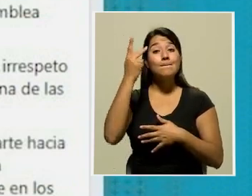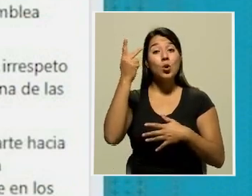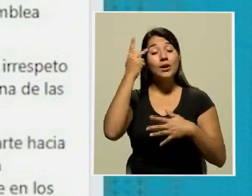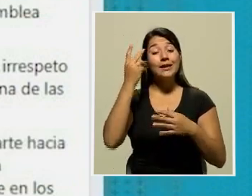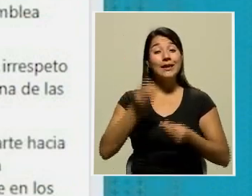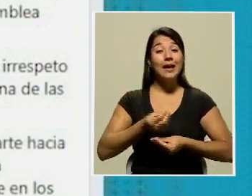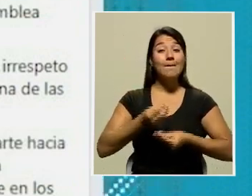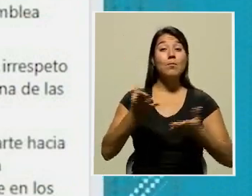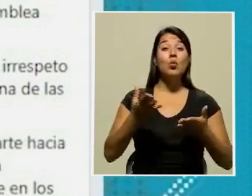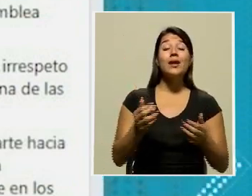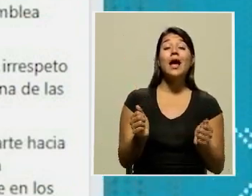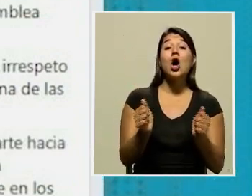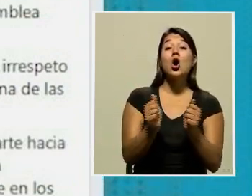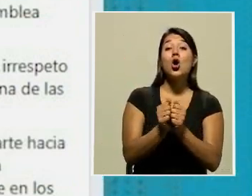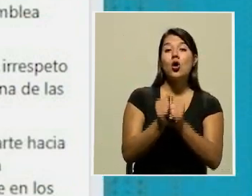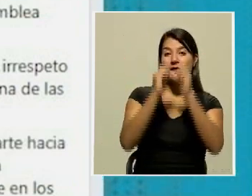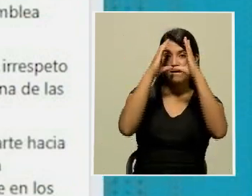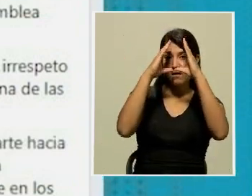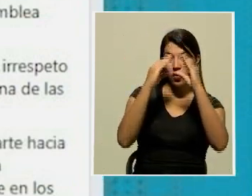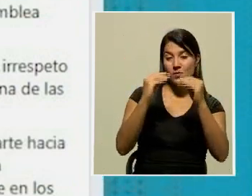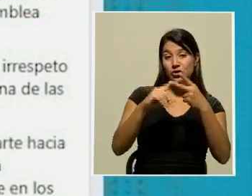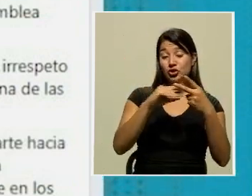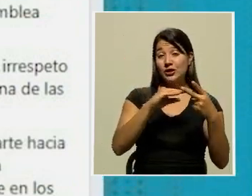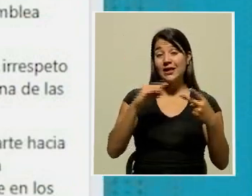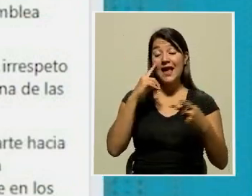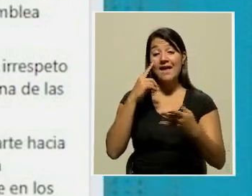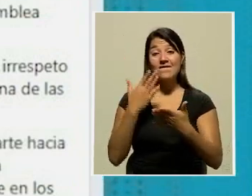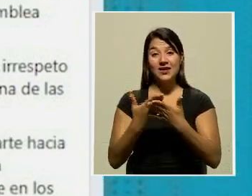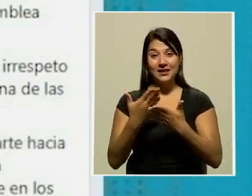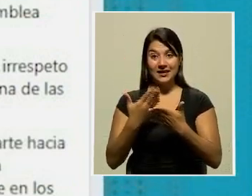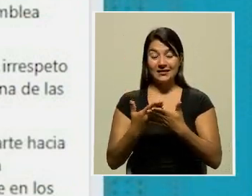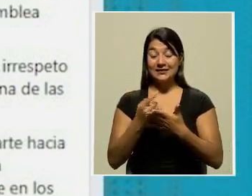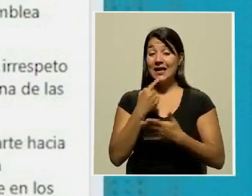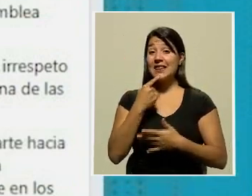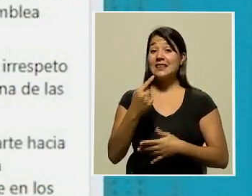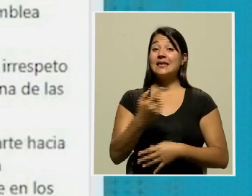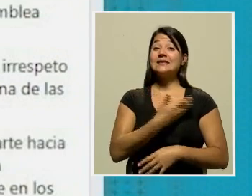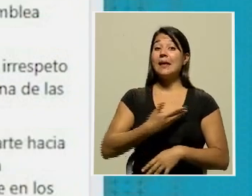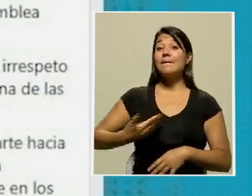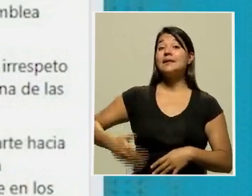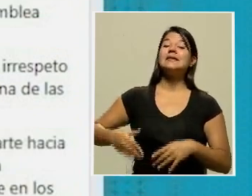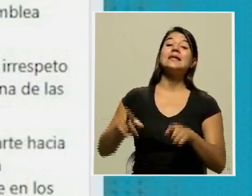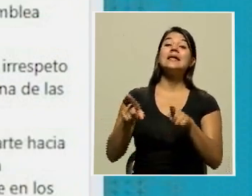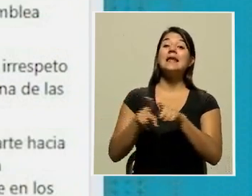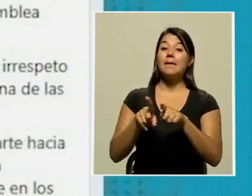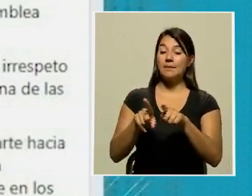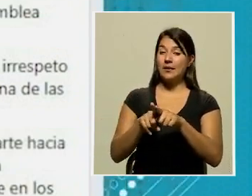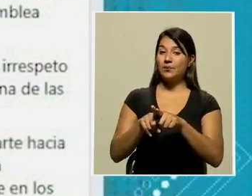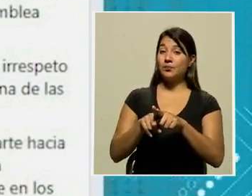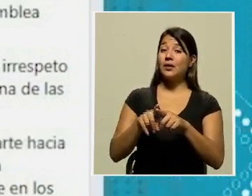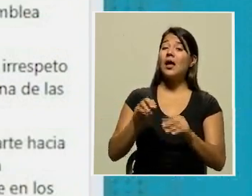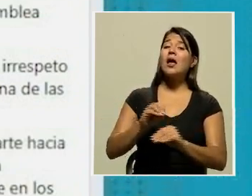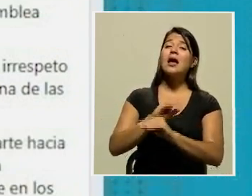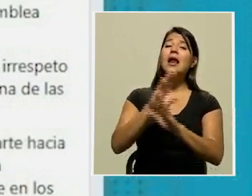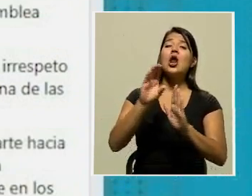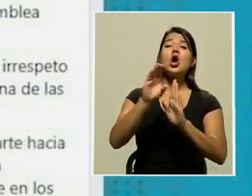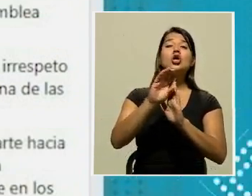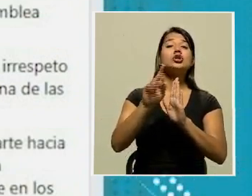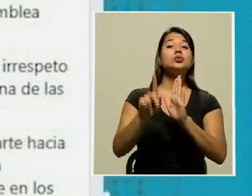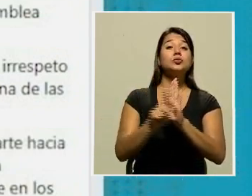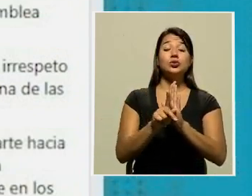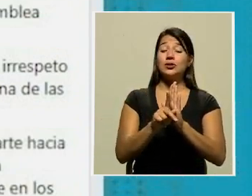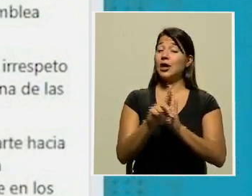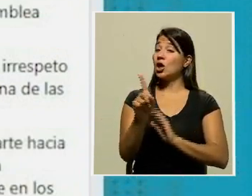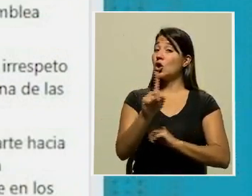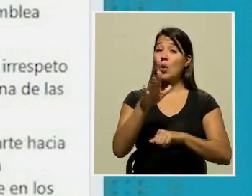y en evidencia. El mandatario también continúa diciendo que es claro, por otra parte, que la Constitución Política no permite